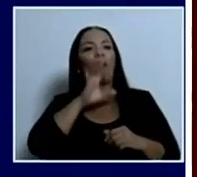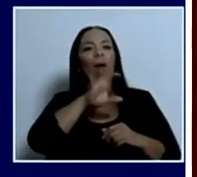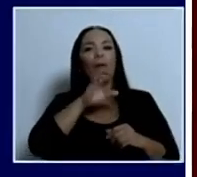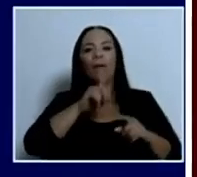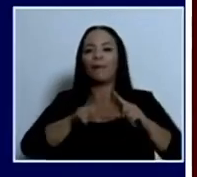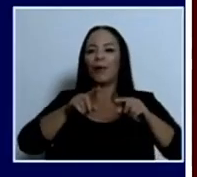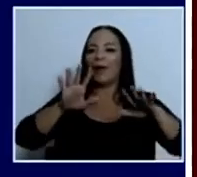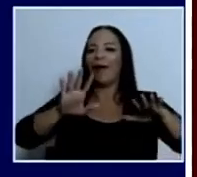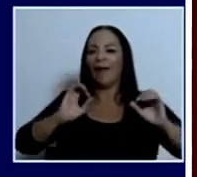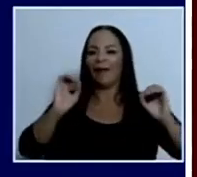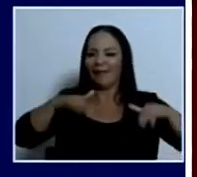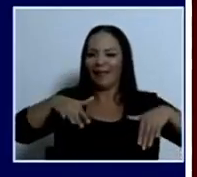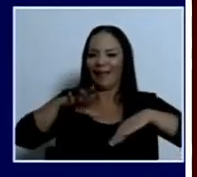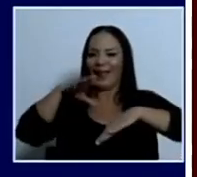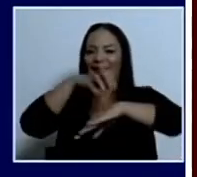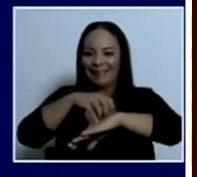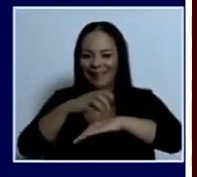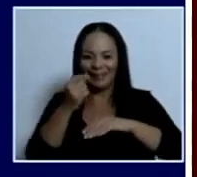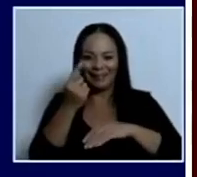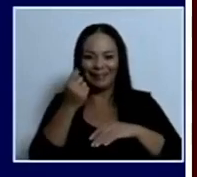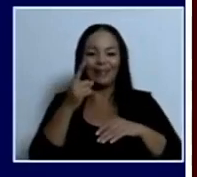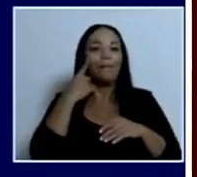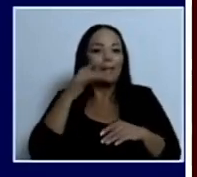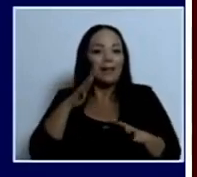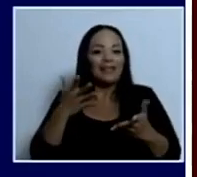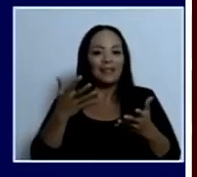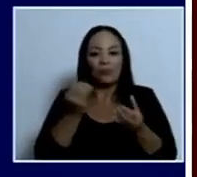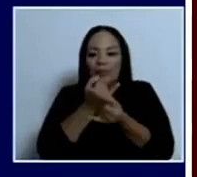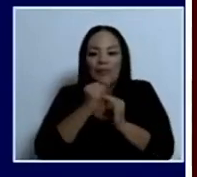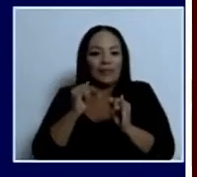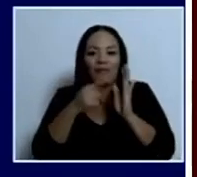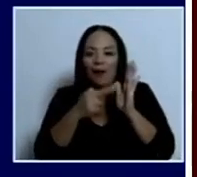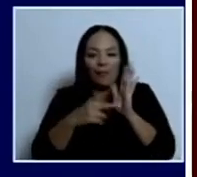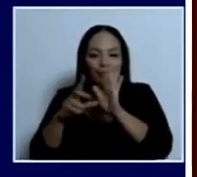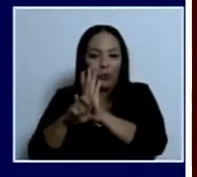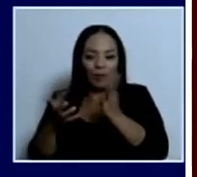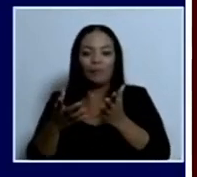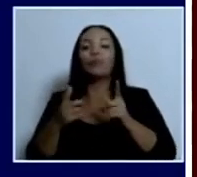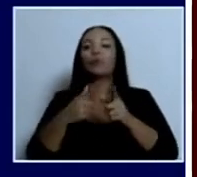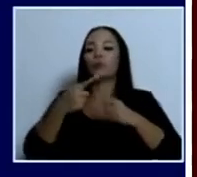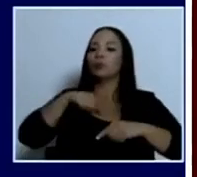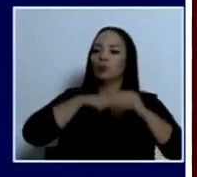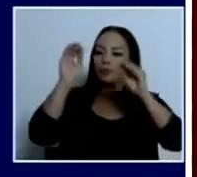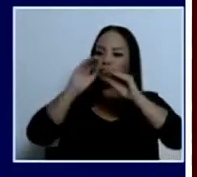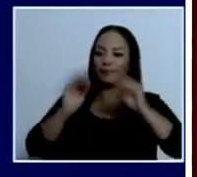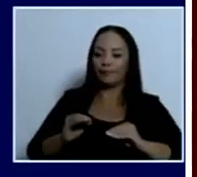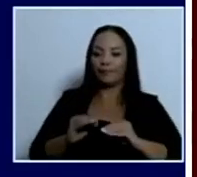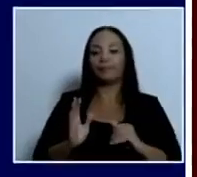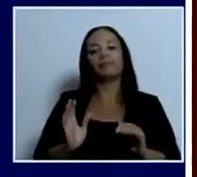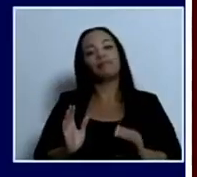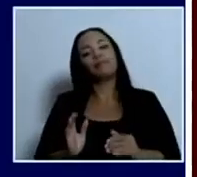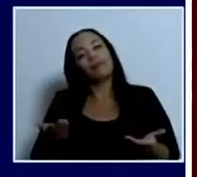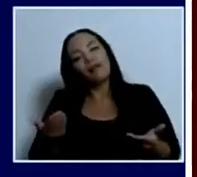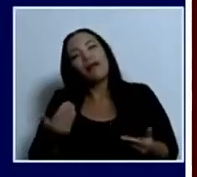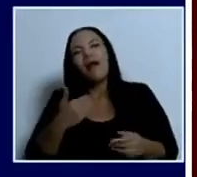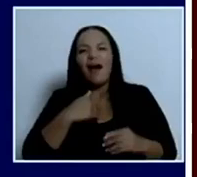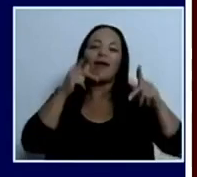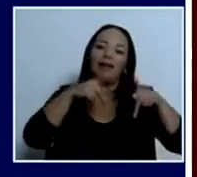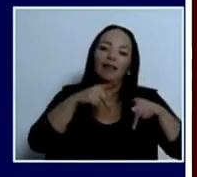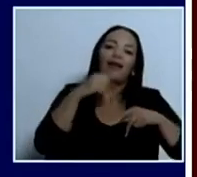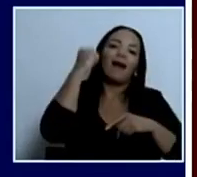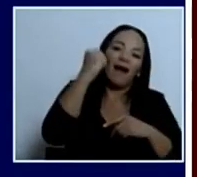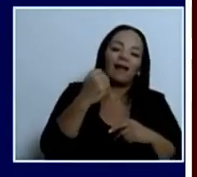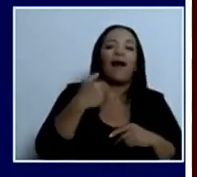hicimos, fue un trabajito duro. Hubo oposición, obviamente, porque todo cambia. Hay gente que gana y que pierde, ¿verdad? Lo hemos